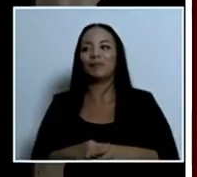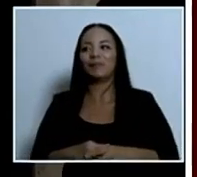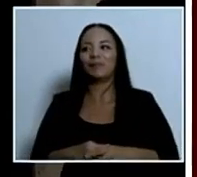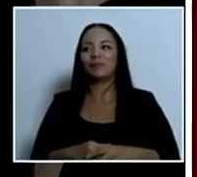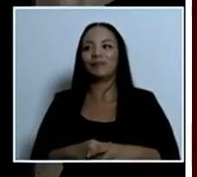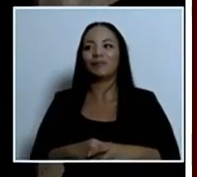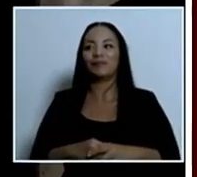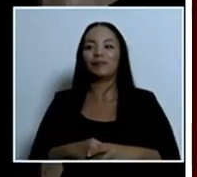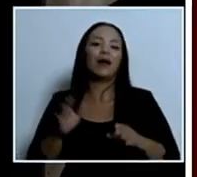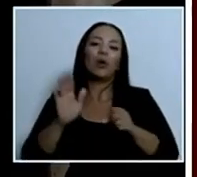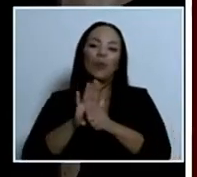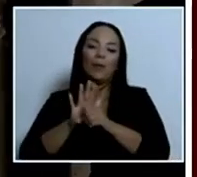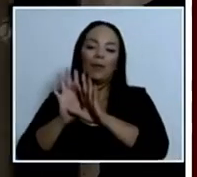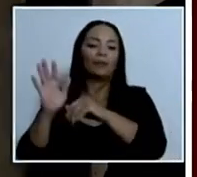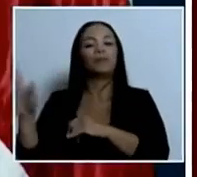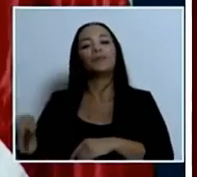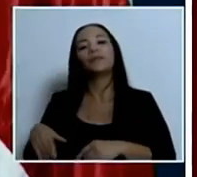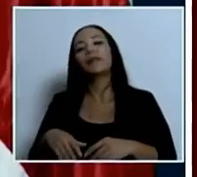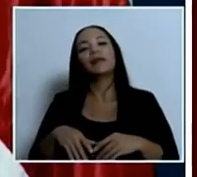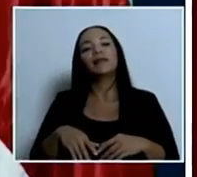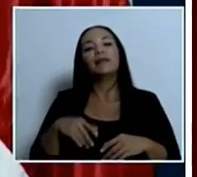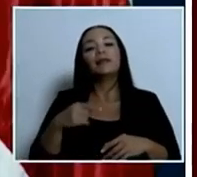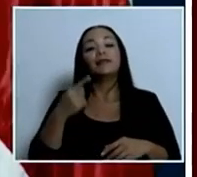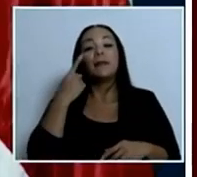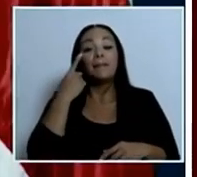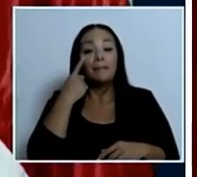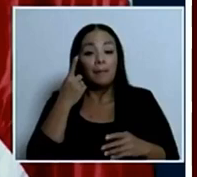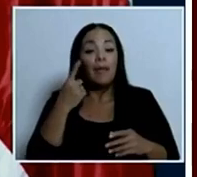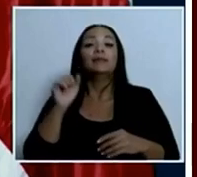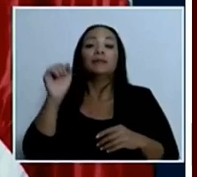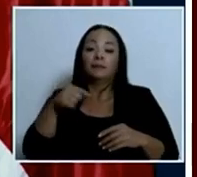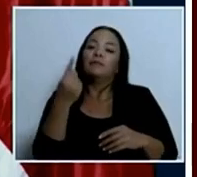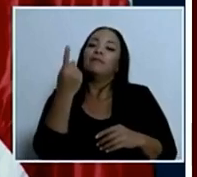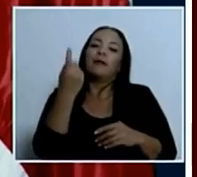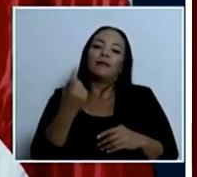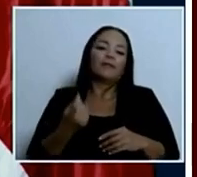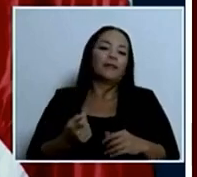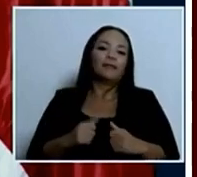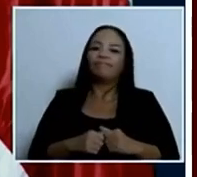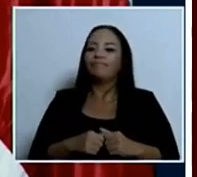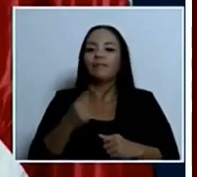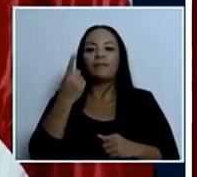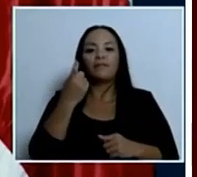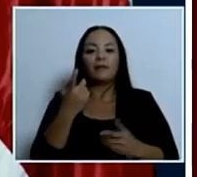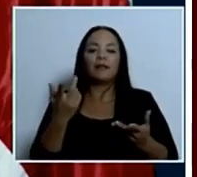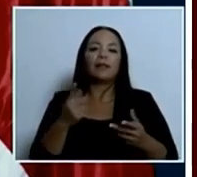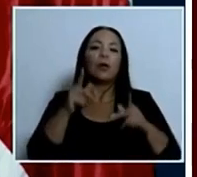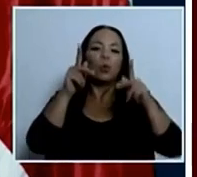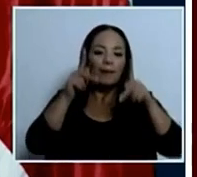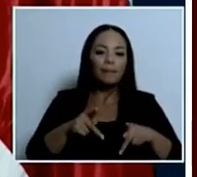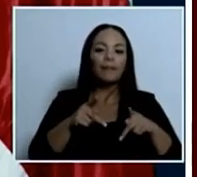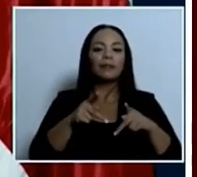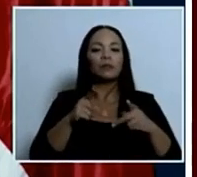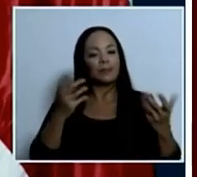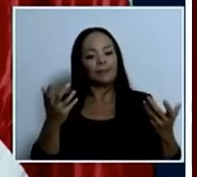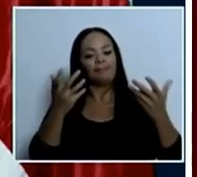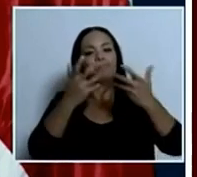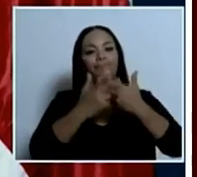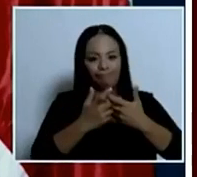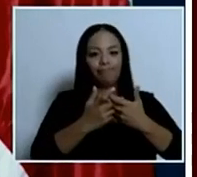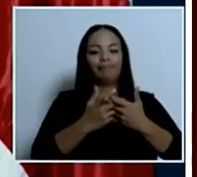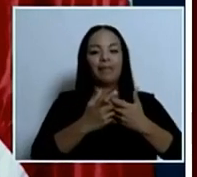bueno hemos nombrado si nos faltan vean no he conseguido nadie para china que yo esté satisfecho por ejemplo así